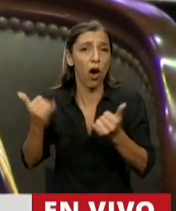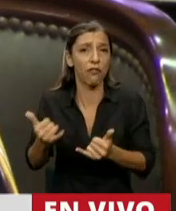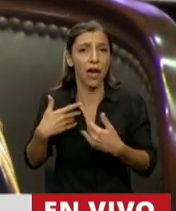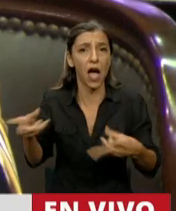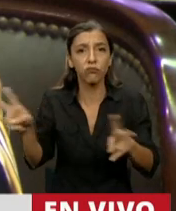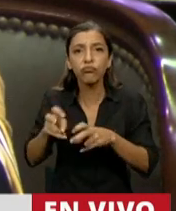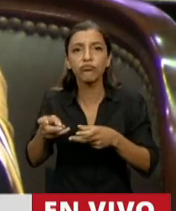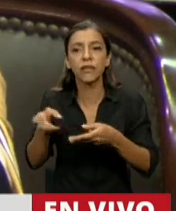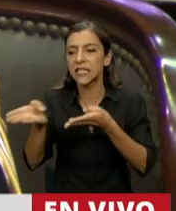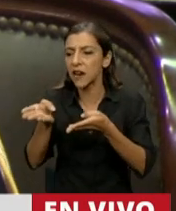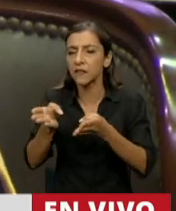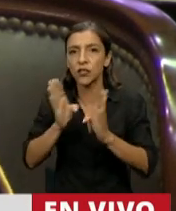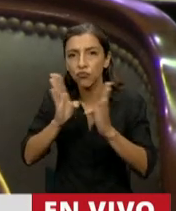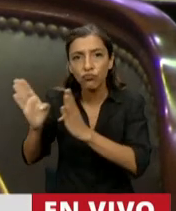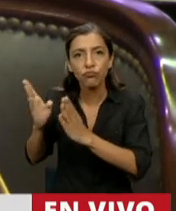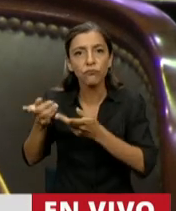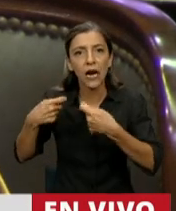recursos que se tienen.